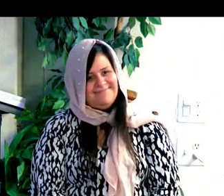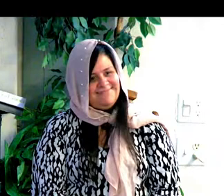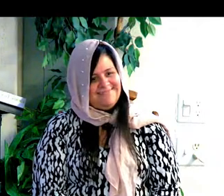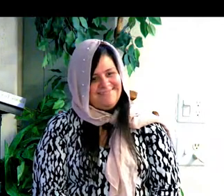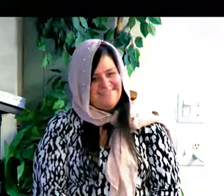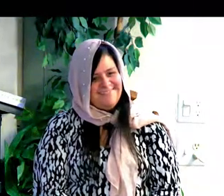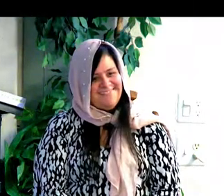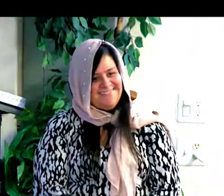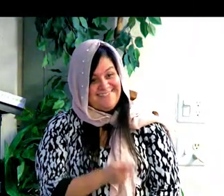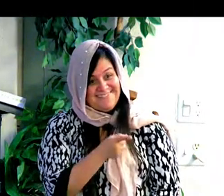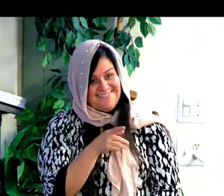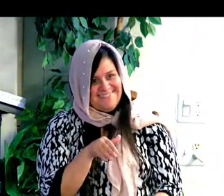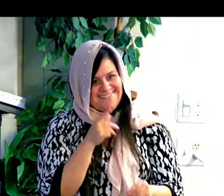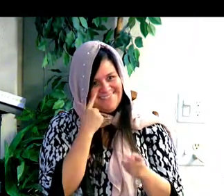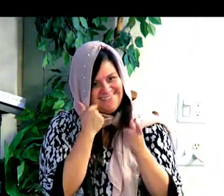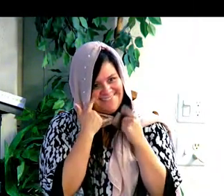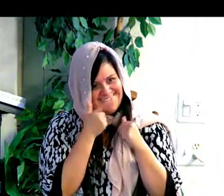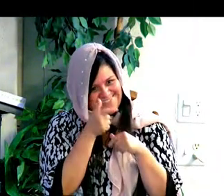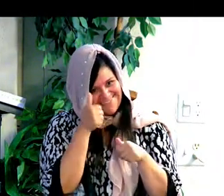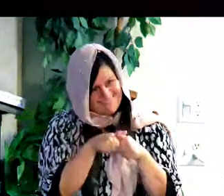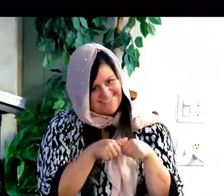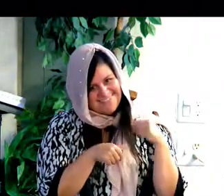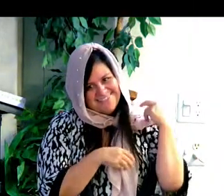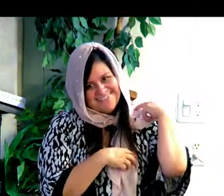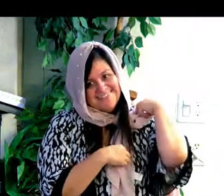are you, did you want to back out? Dice,